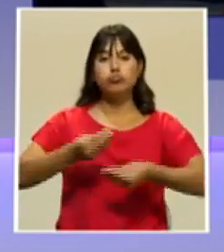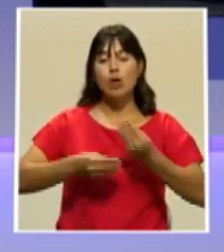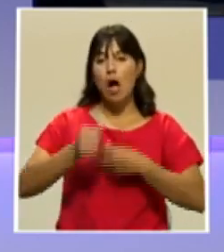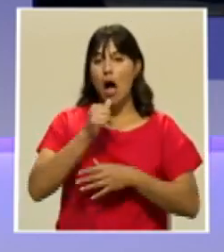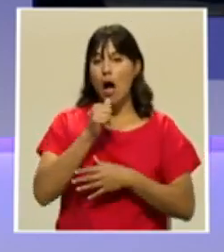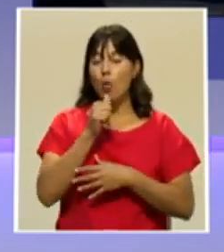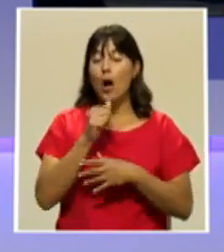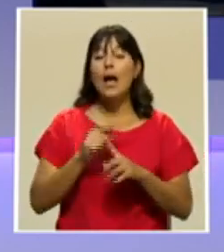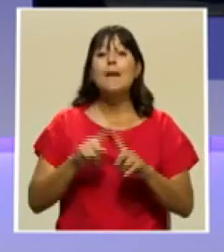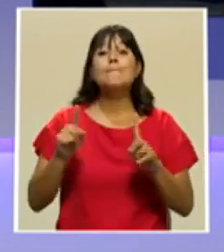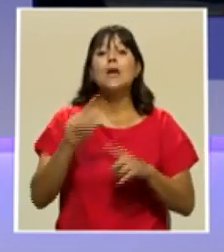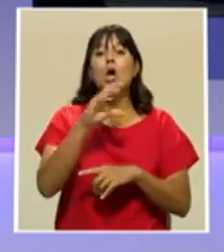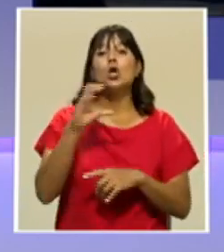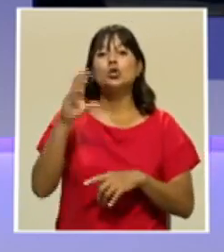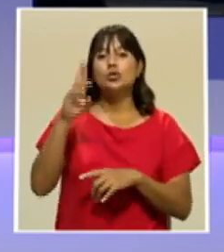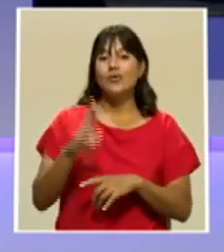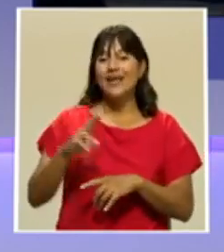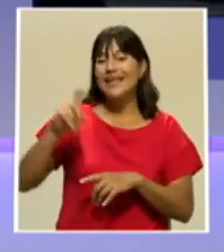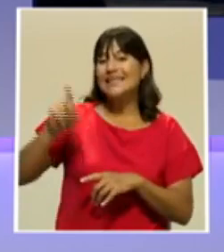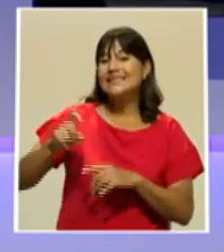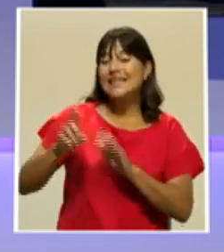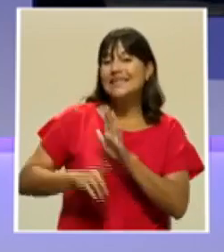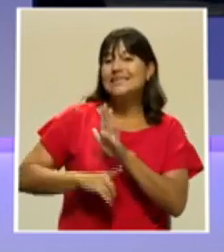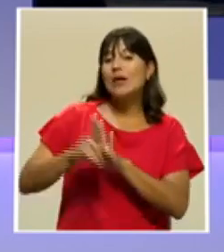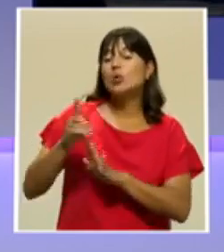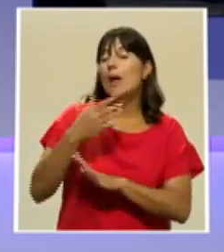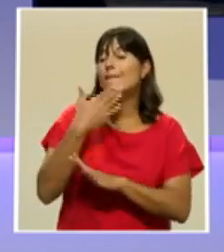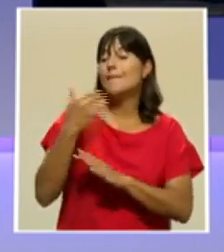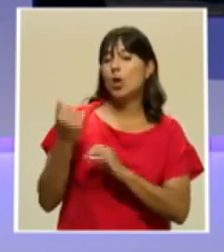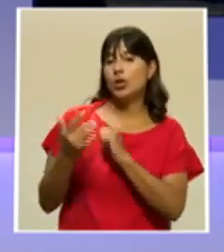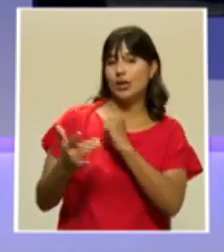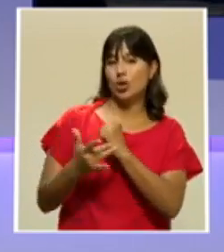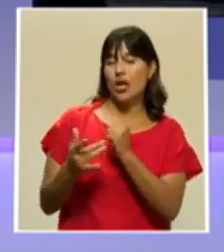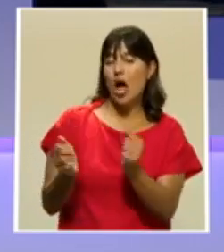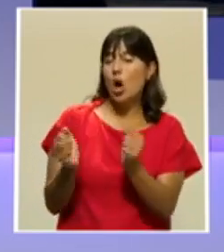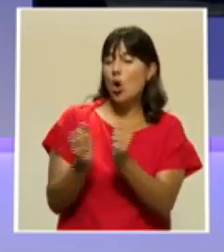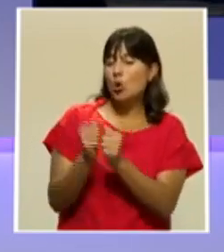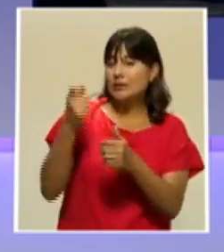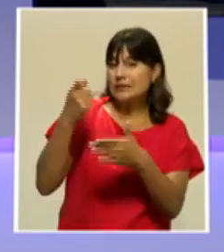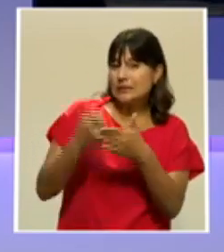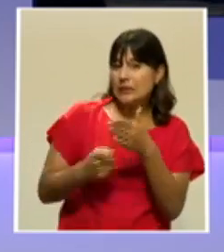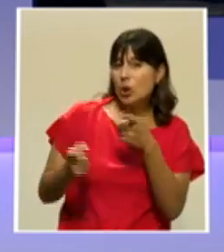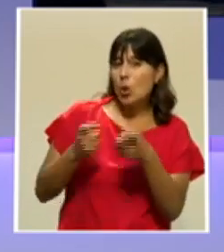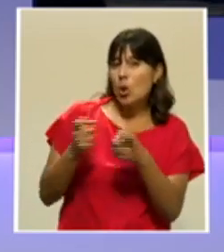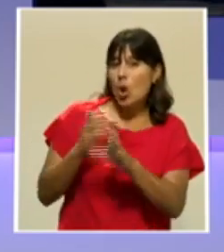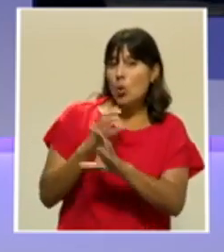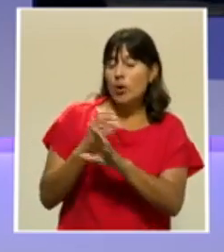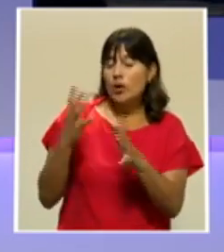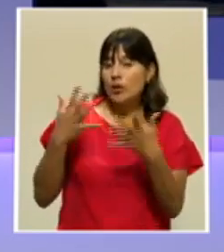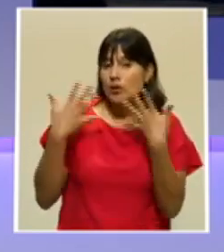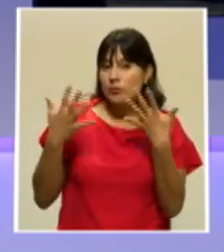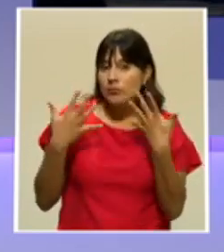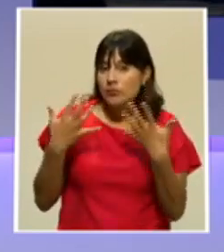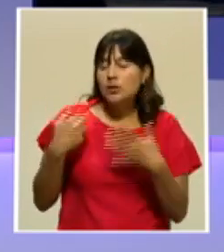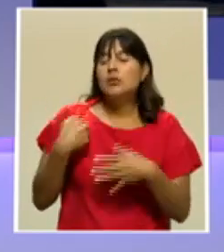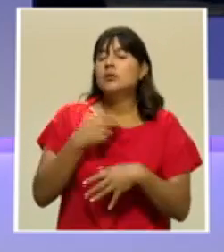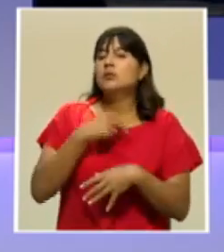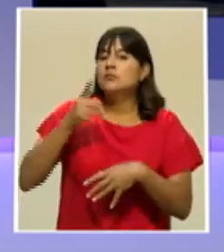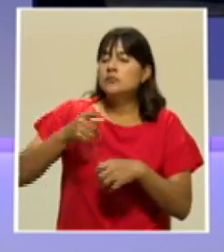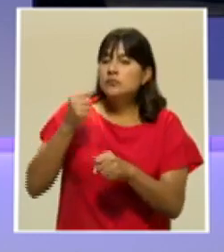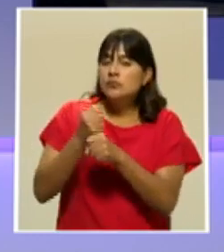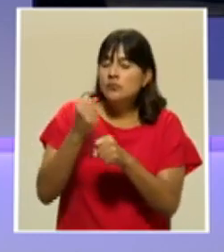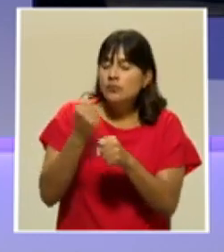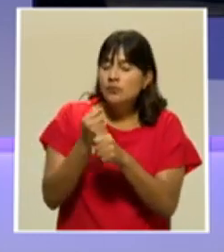desarrollar esta tecnología con estrictos controles ambientales que tenemos que trabajar juntos y desarrollarlos.